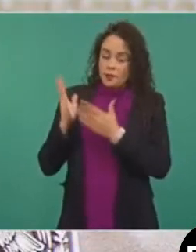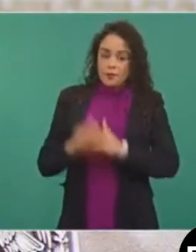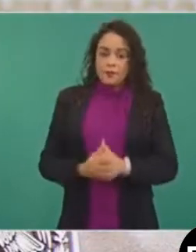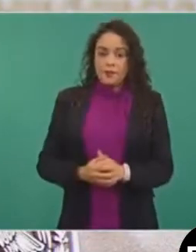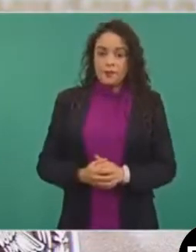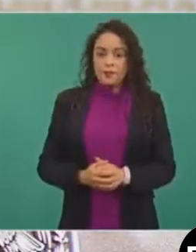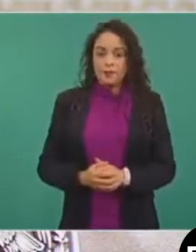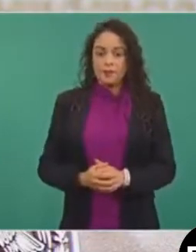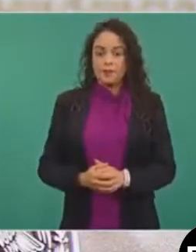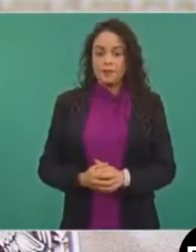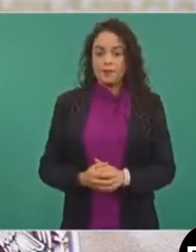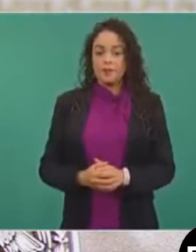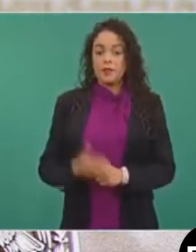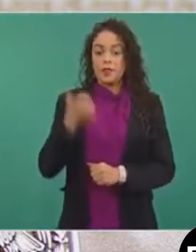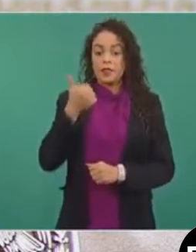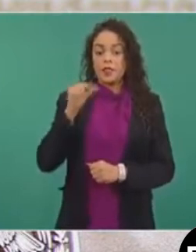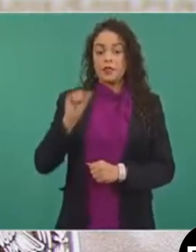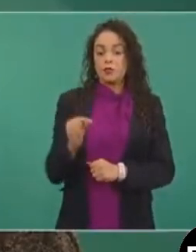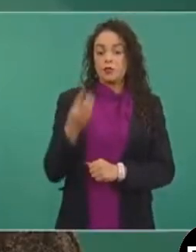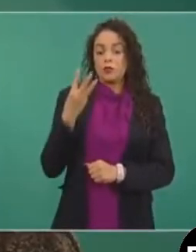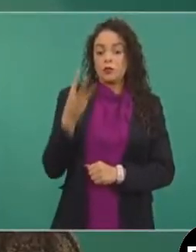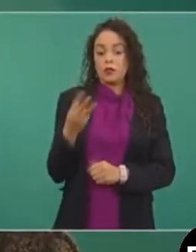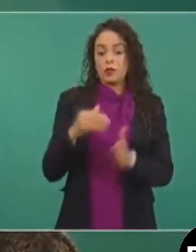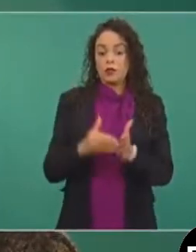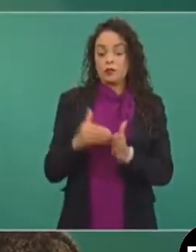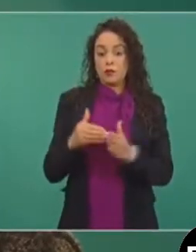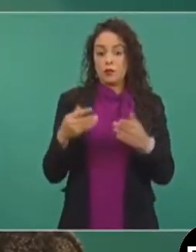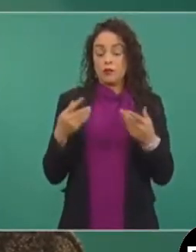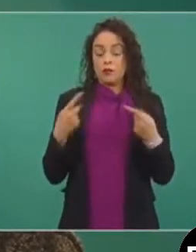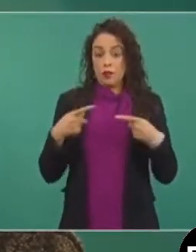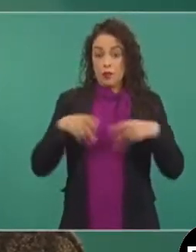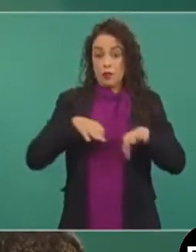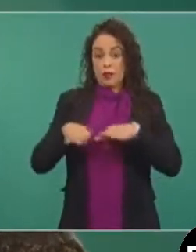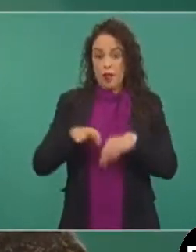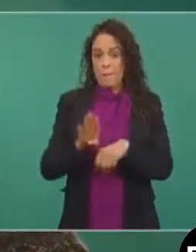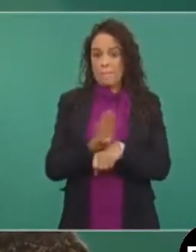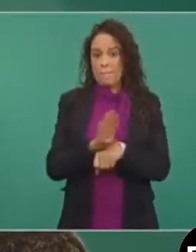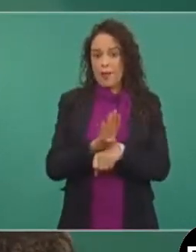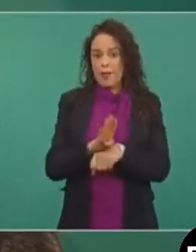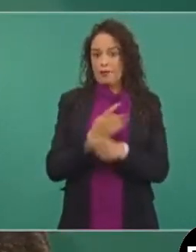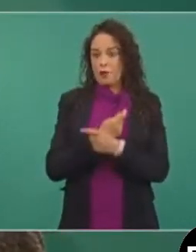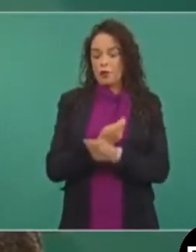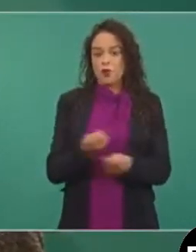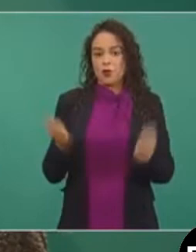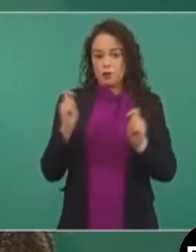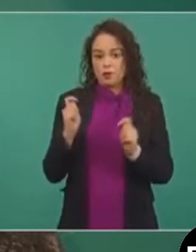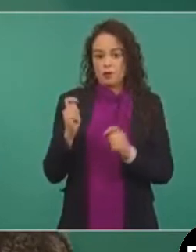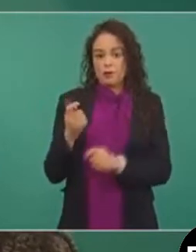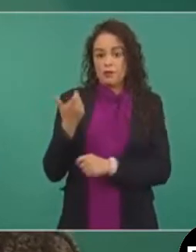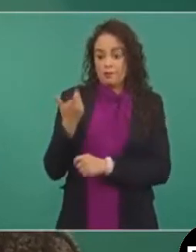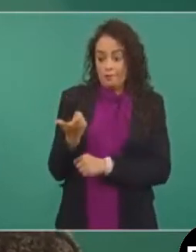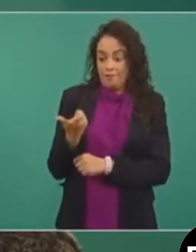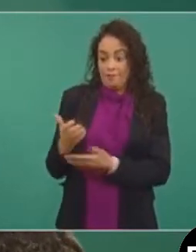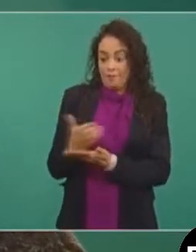directa a 6.3 millones de trabajadoras y trabajadores que ganan el salario mínimo.